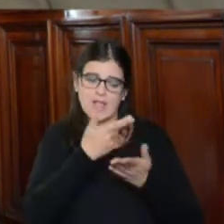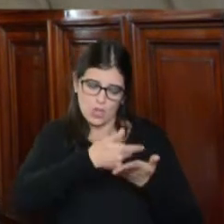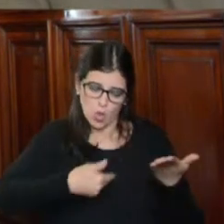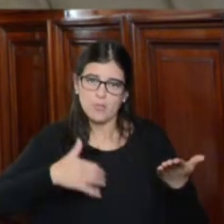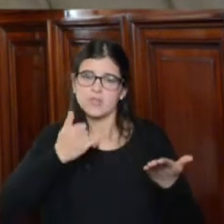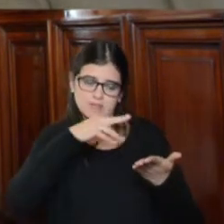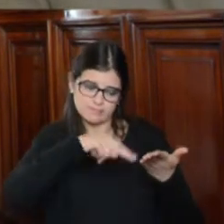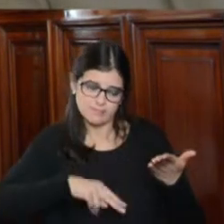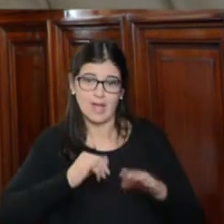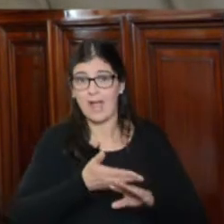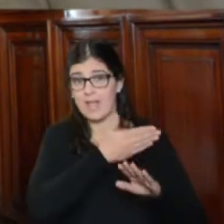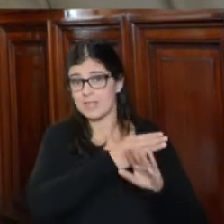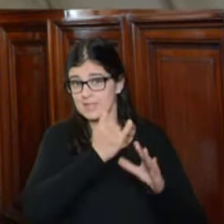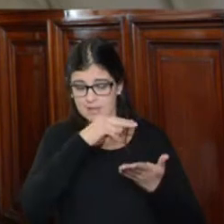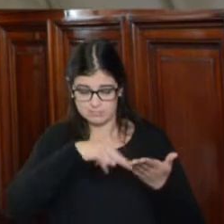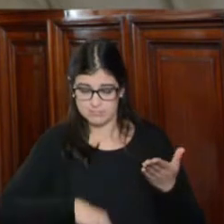que leyeron los que me antecedieron.